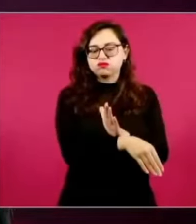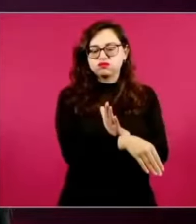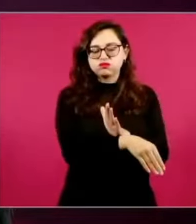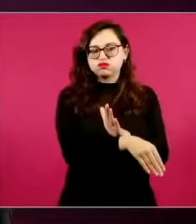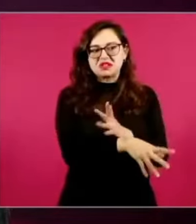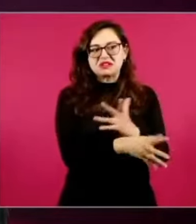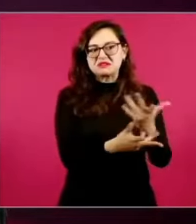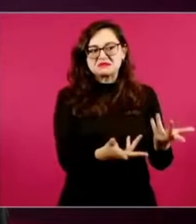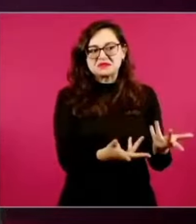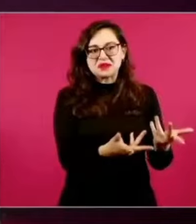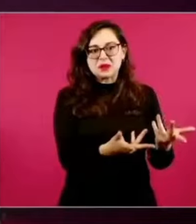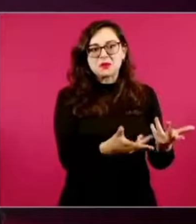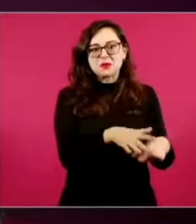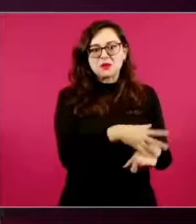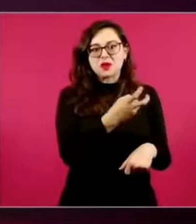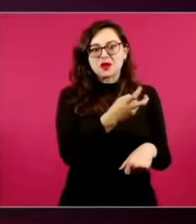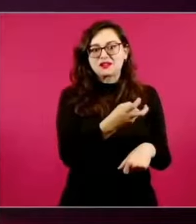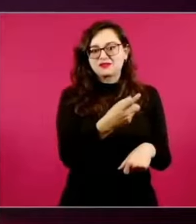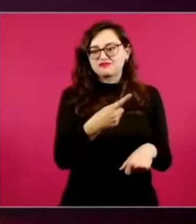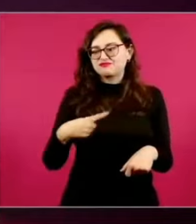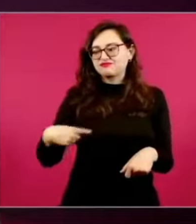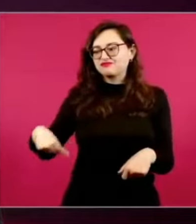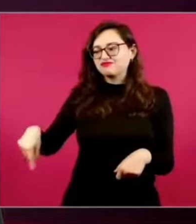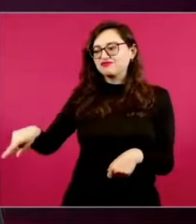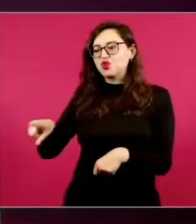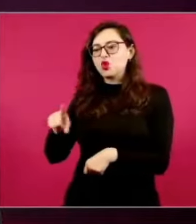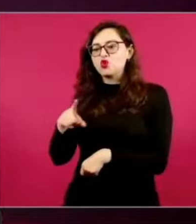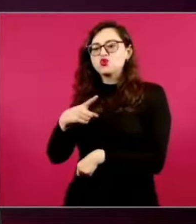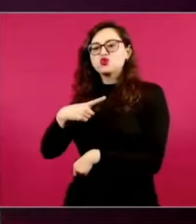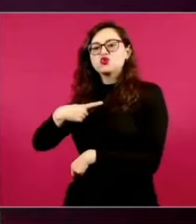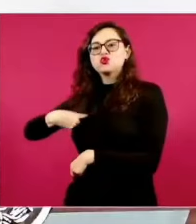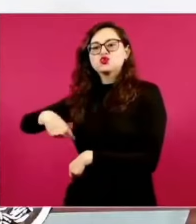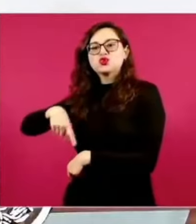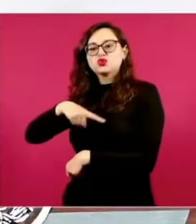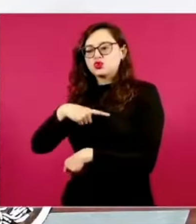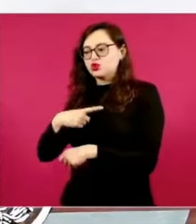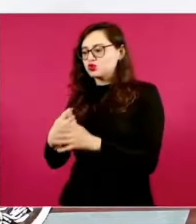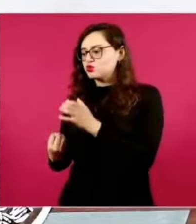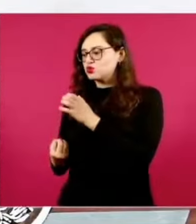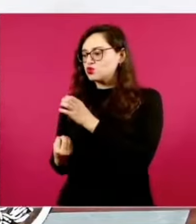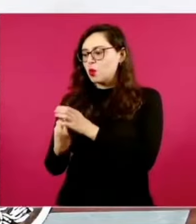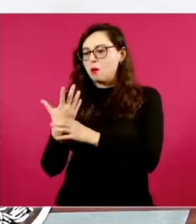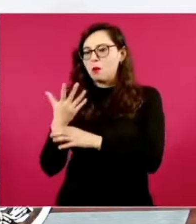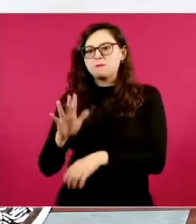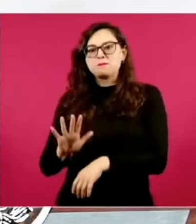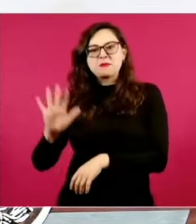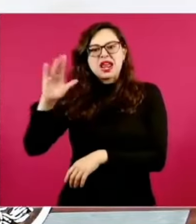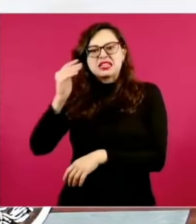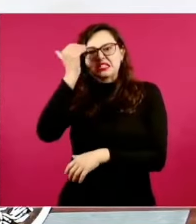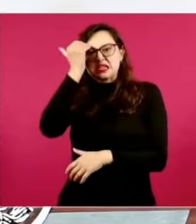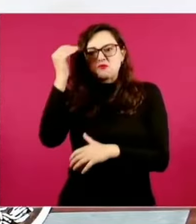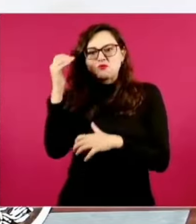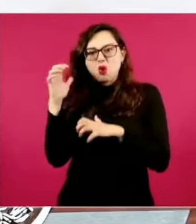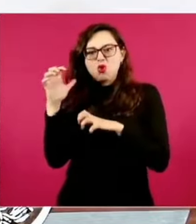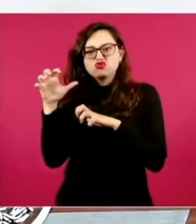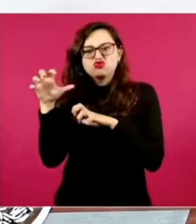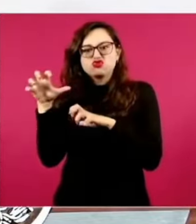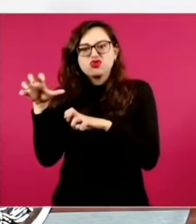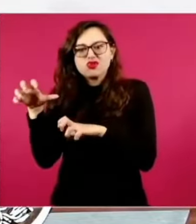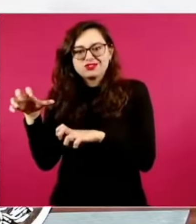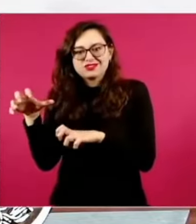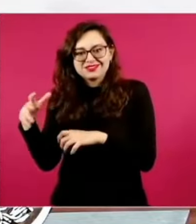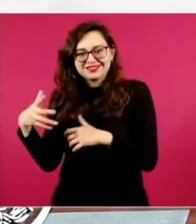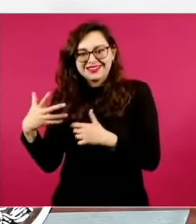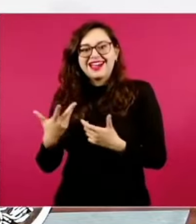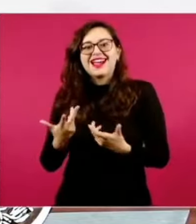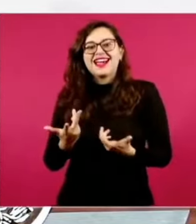monstruos, como les decimos desde Argentina. Y en esa crisis estamos atravesando